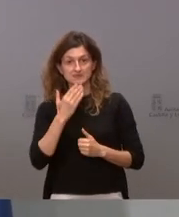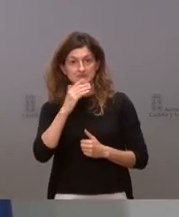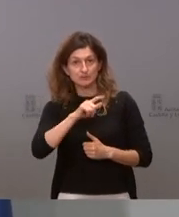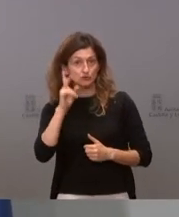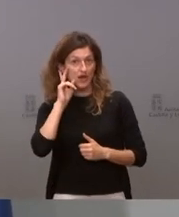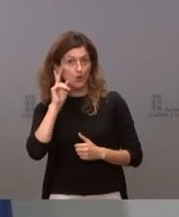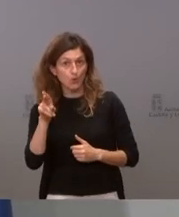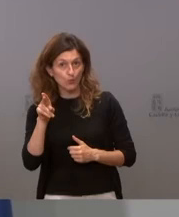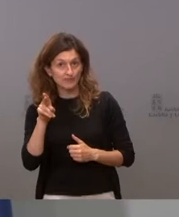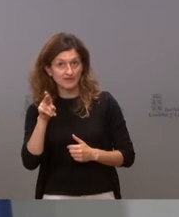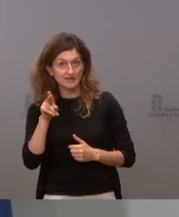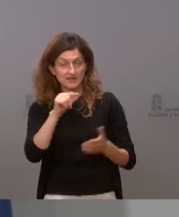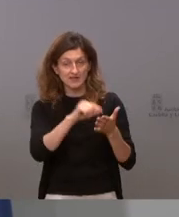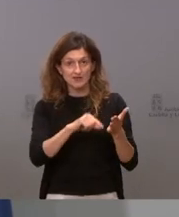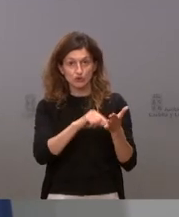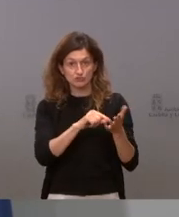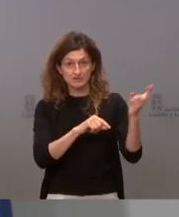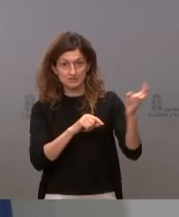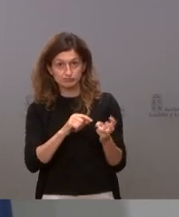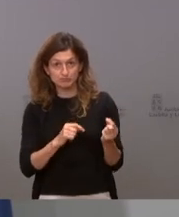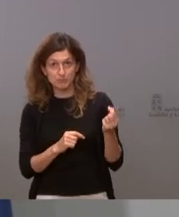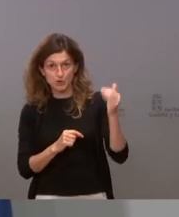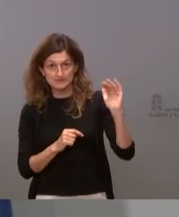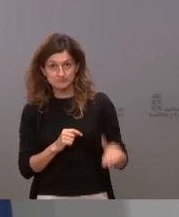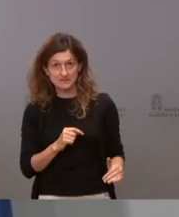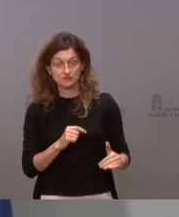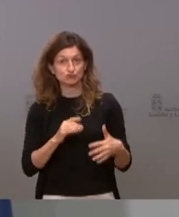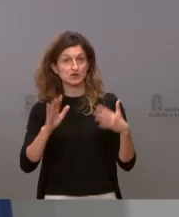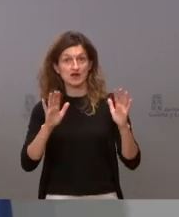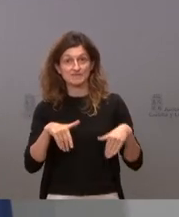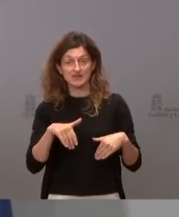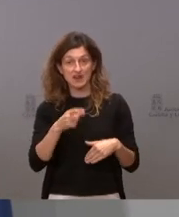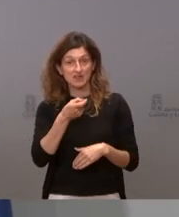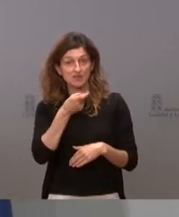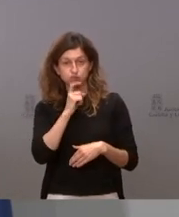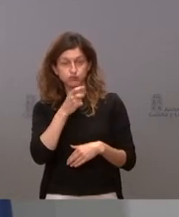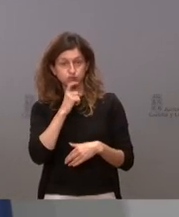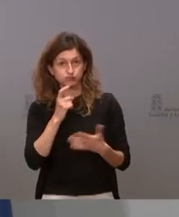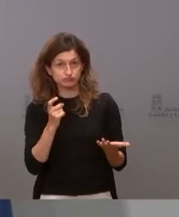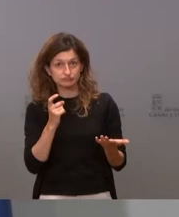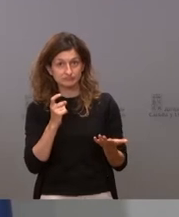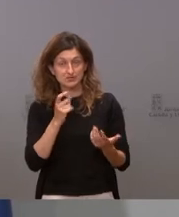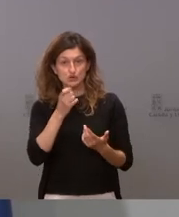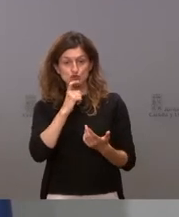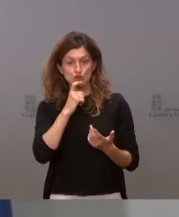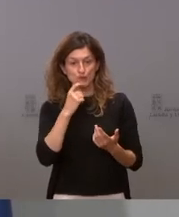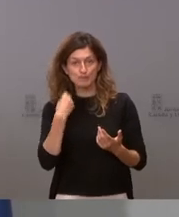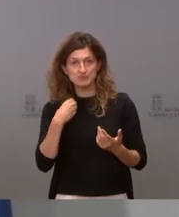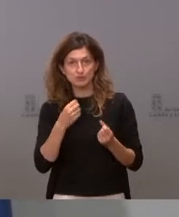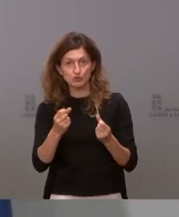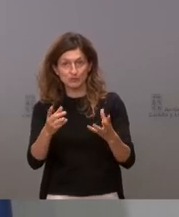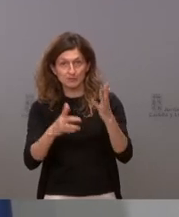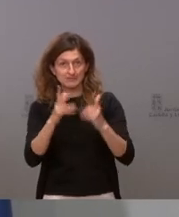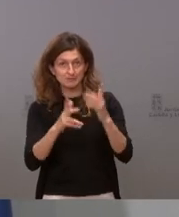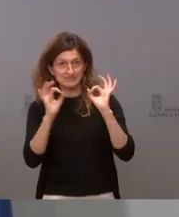gente de la que entra pues es difícil que exista el mismo número las matemáticas